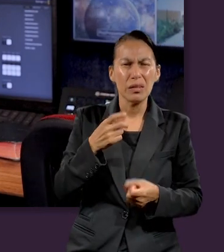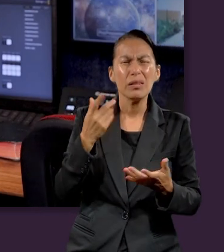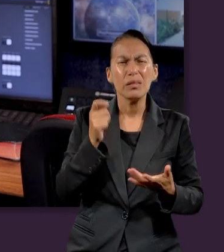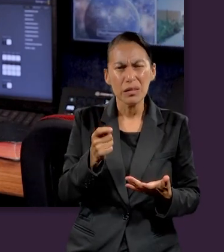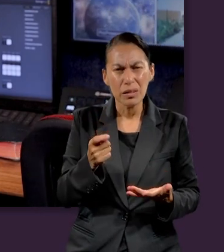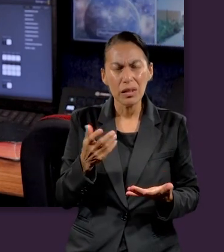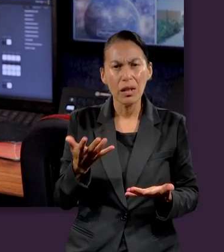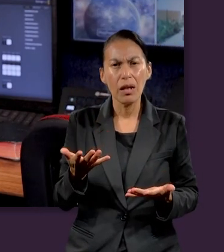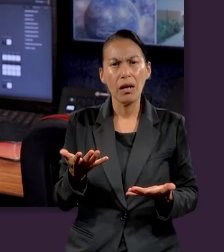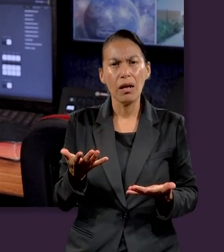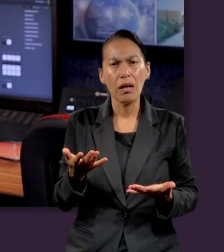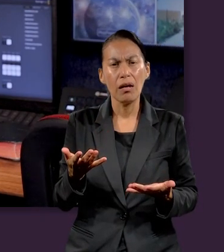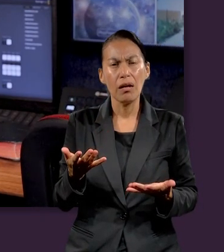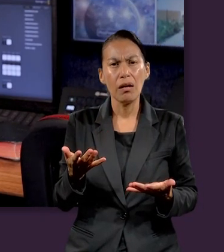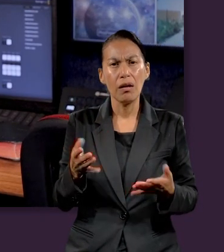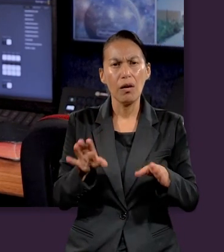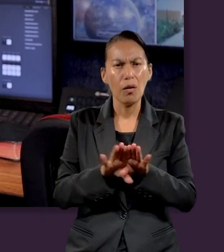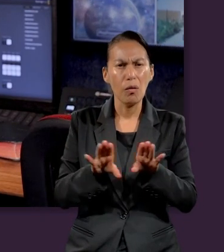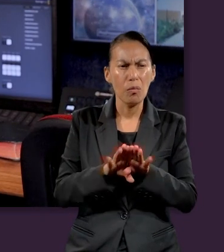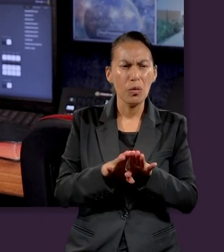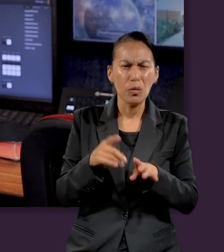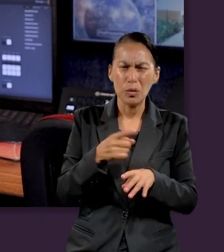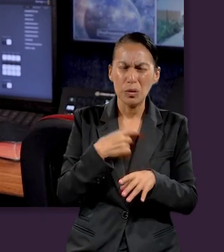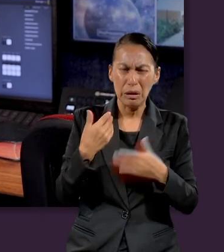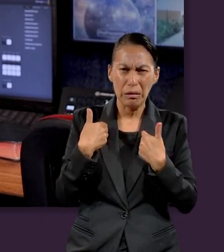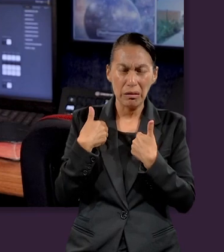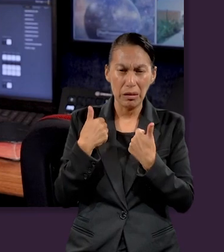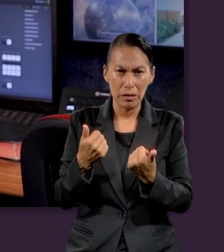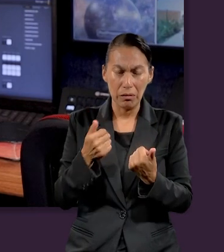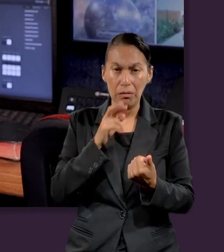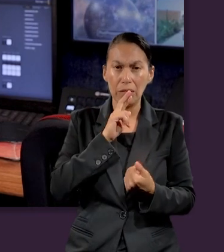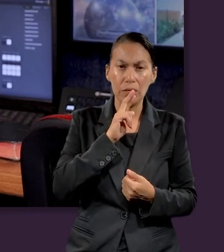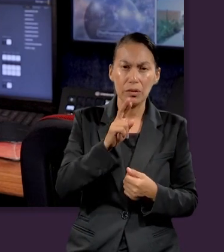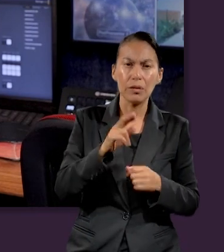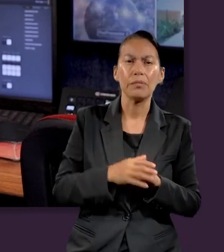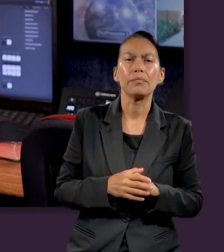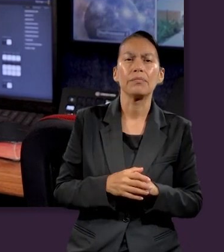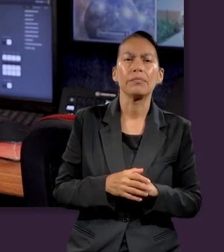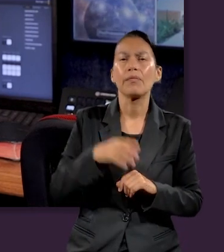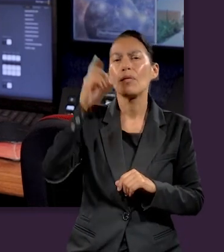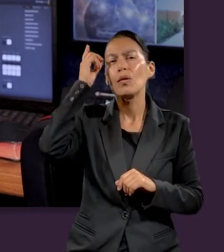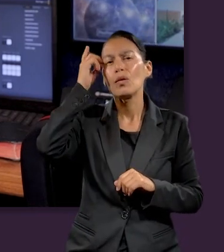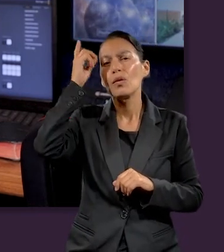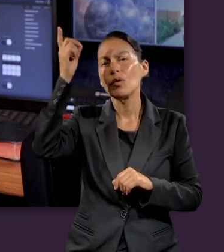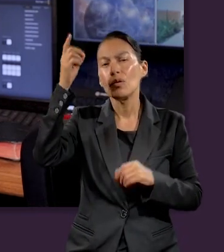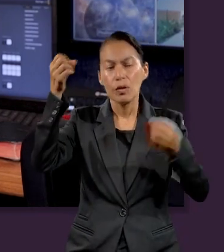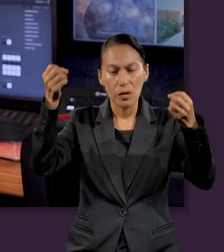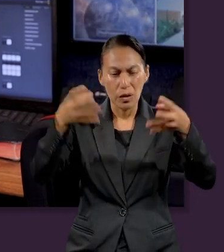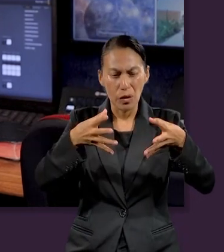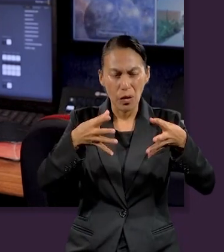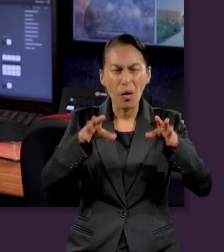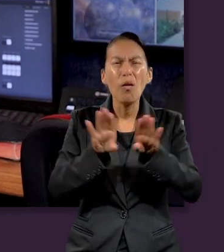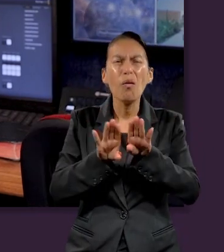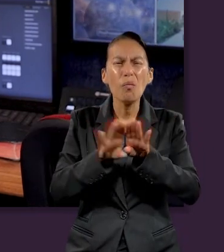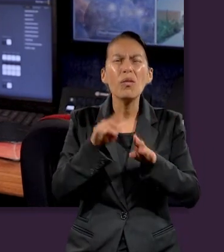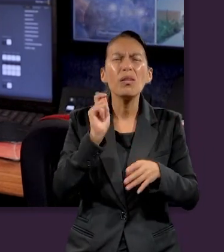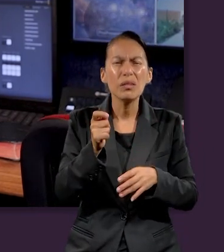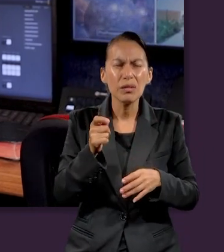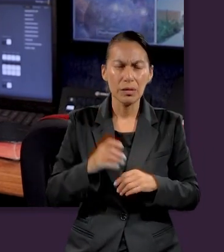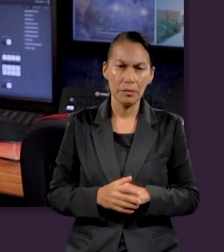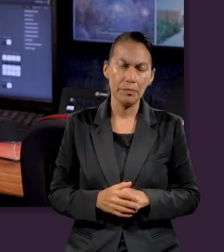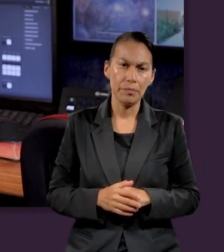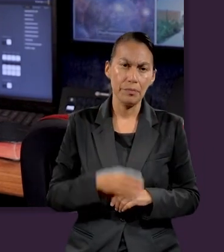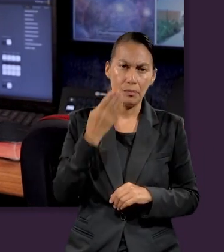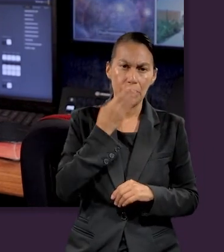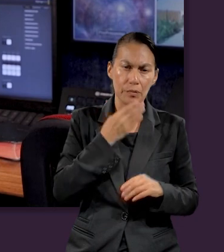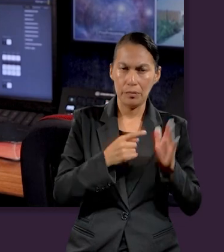Pero entonces la siguiente pregunta que se plantea nos lleva a lo que queremos responder. ¿Cómo? ¿Qué método usó el Señor